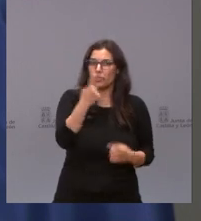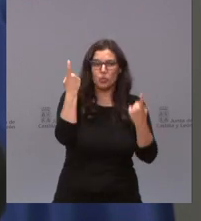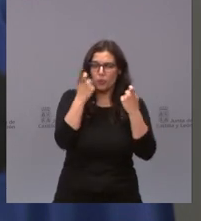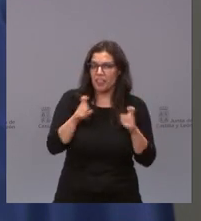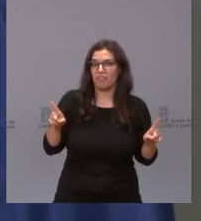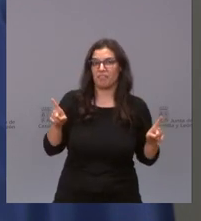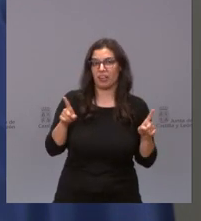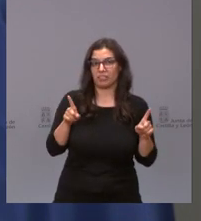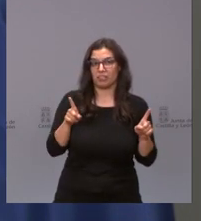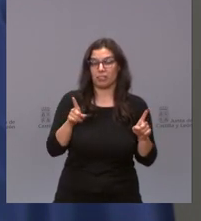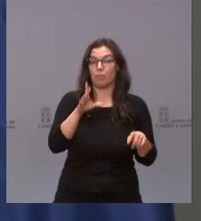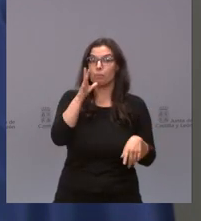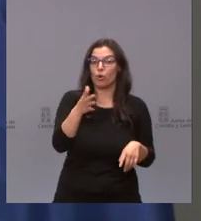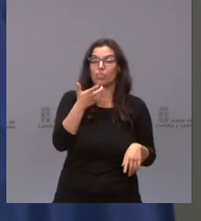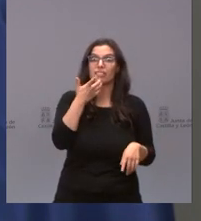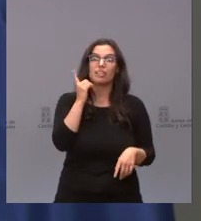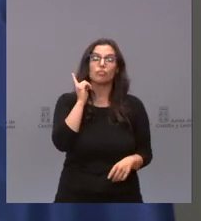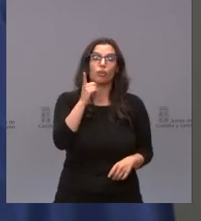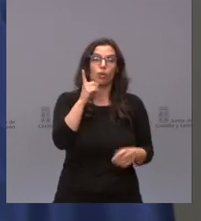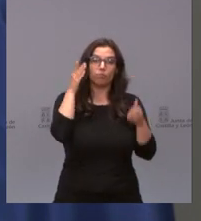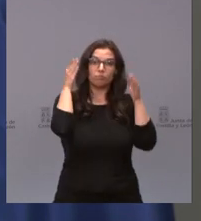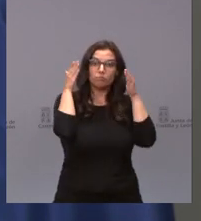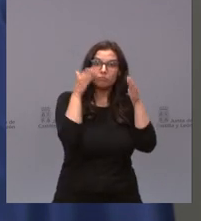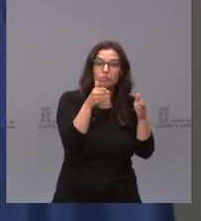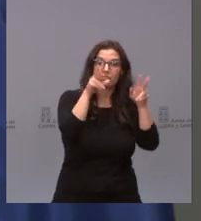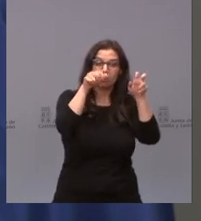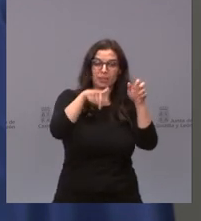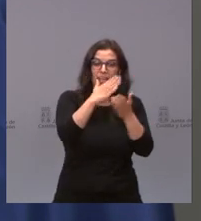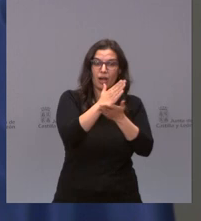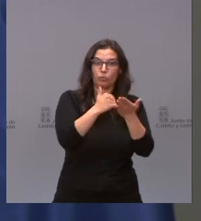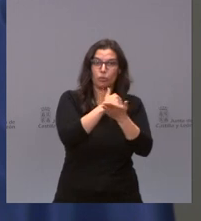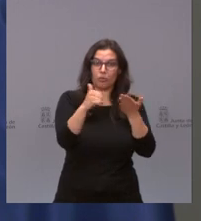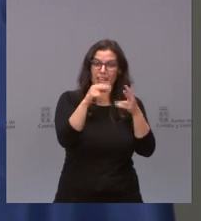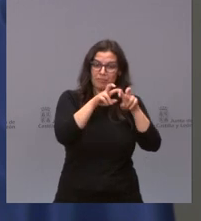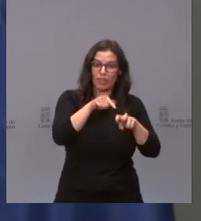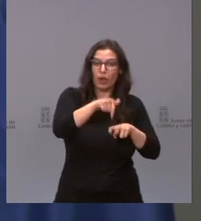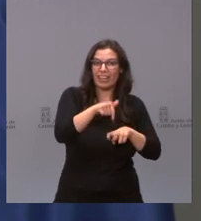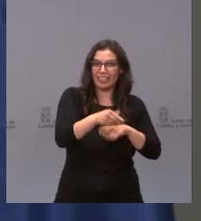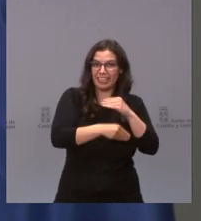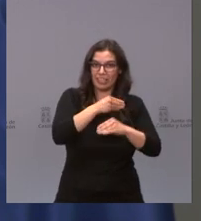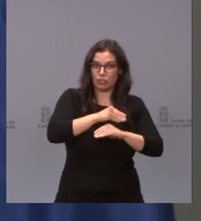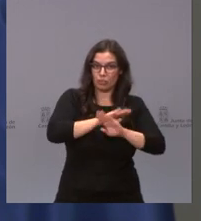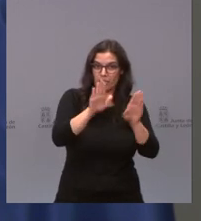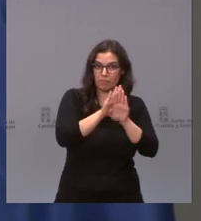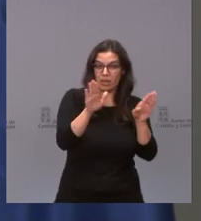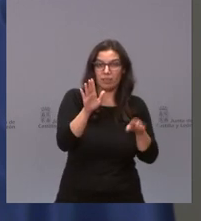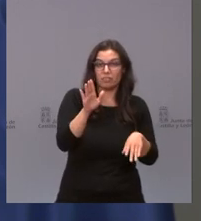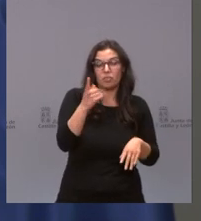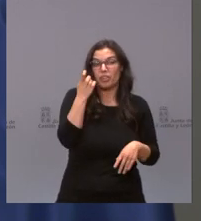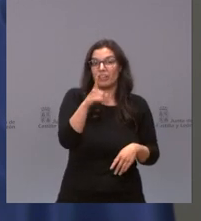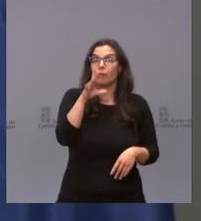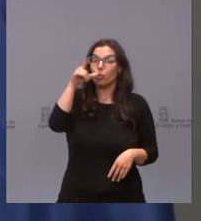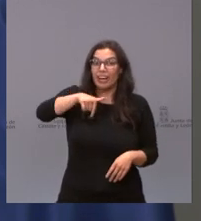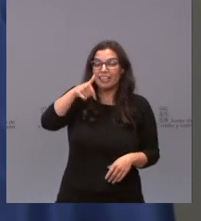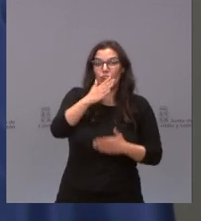innecesaria si se limita a la parte autonómica, innecesaria porque esta comunidad es la única comunidad que ha publicado